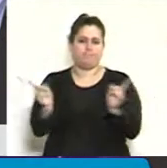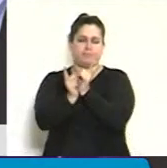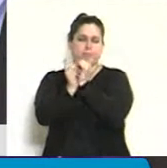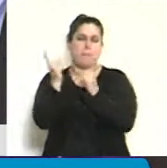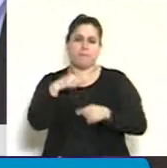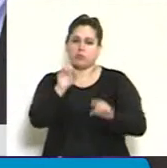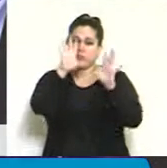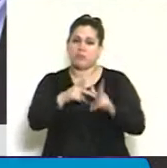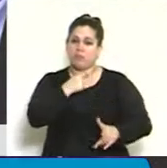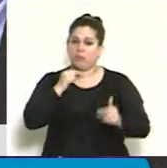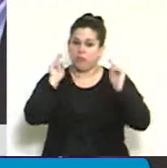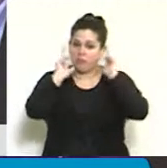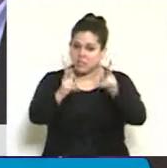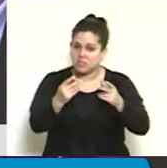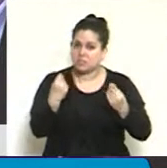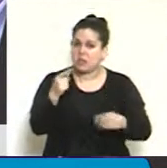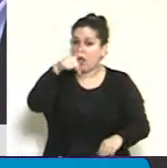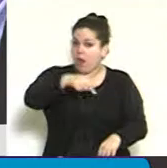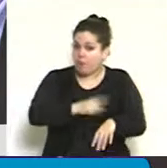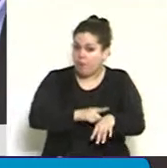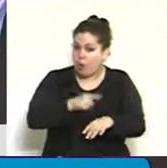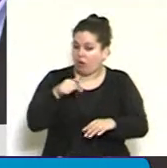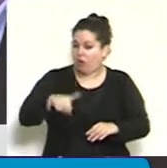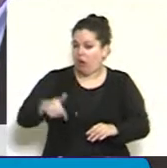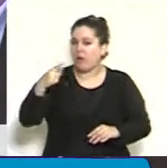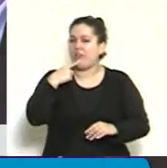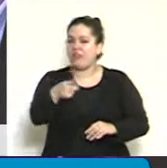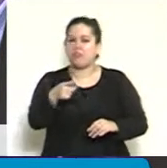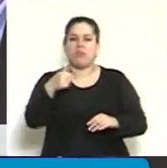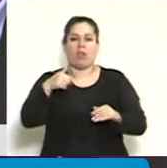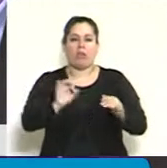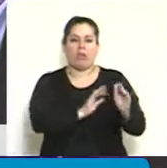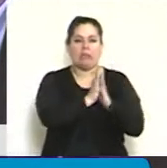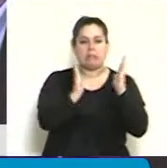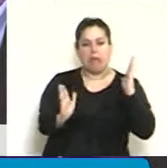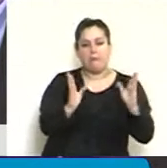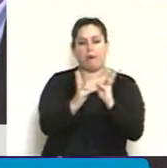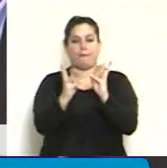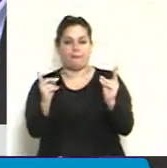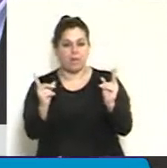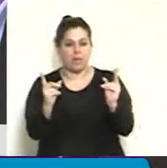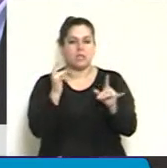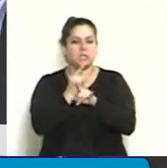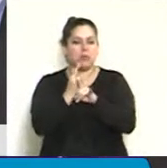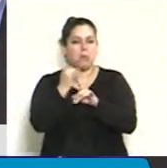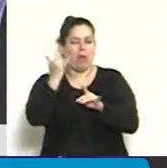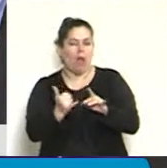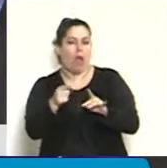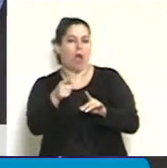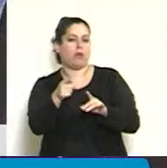Simplemente quiero decir que en estas épocas en donde se habla de final de etapa y detrás de estas finales de etapa se cuelgan